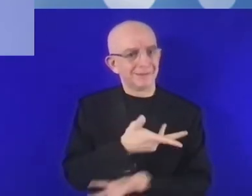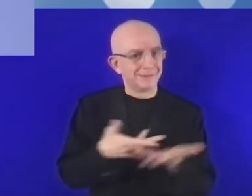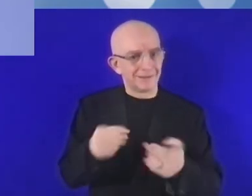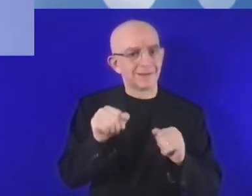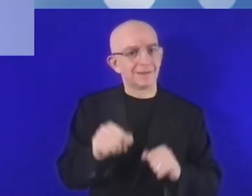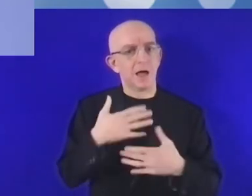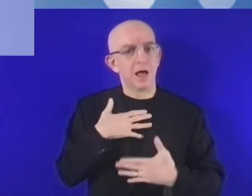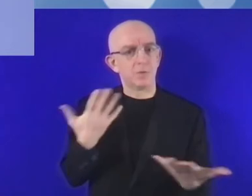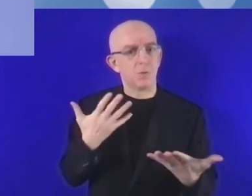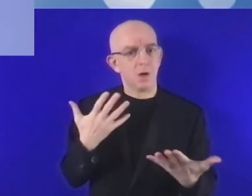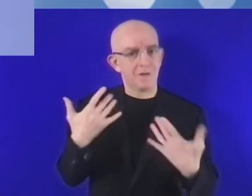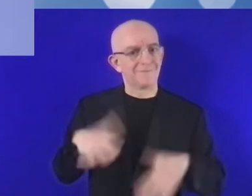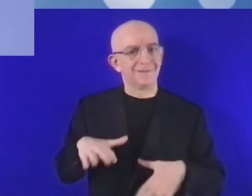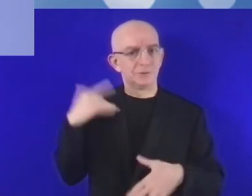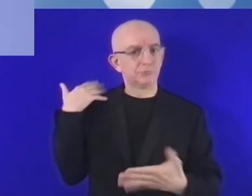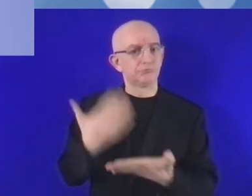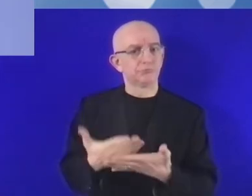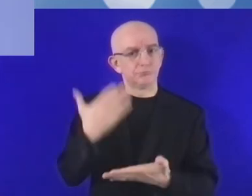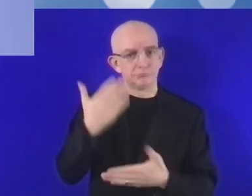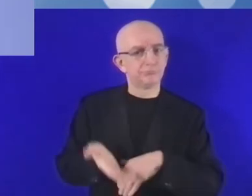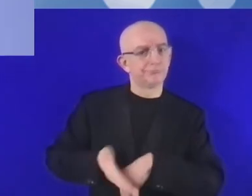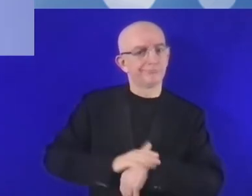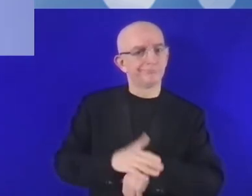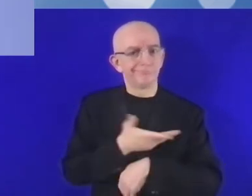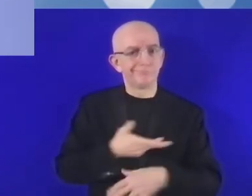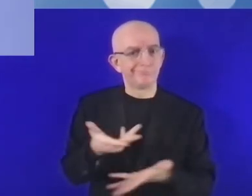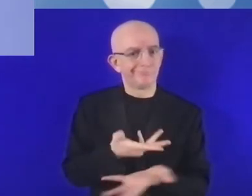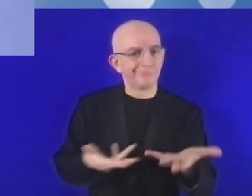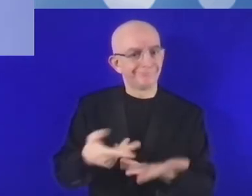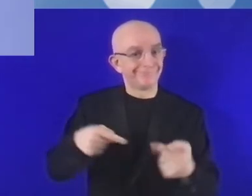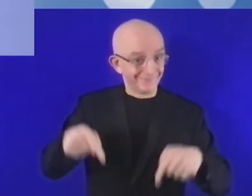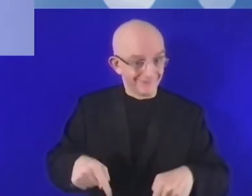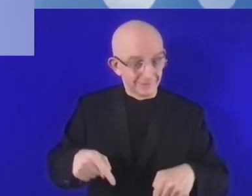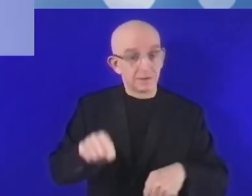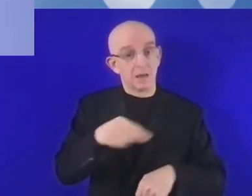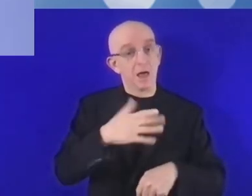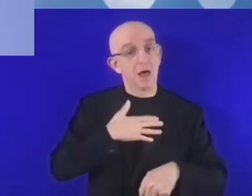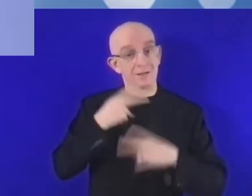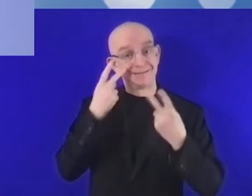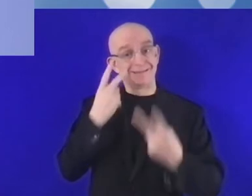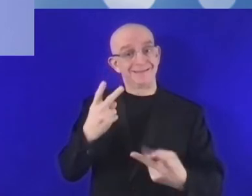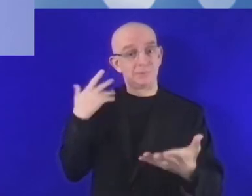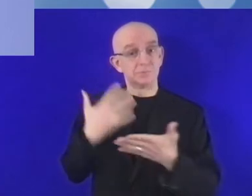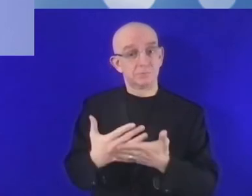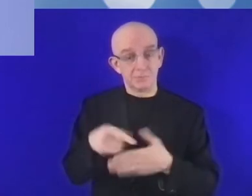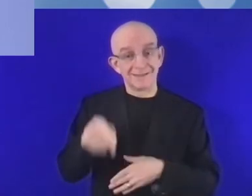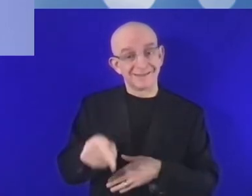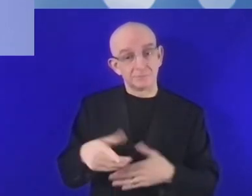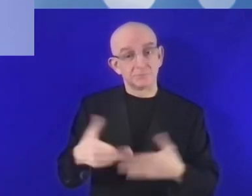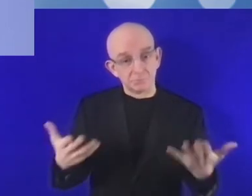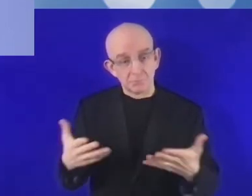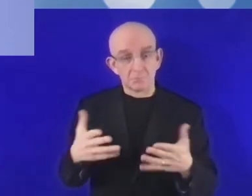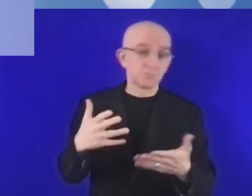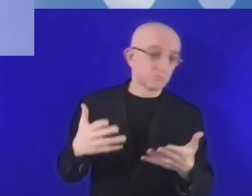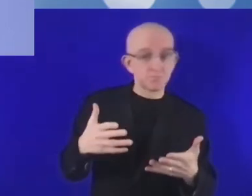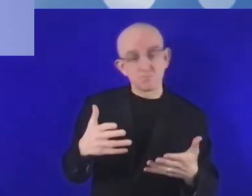poca seguridad en relación con la recuperación económica que todos